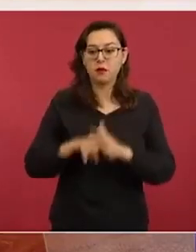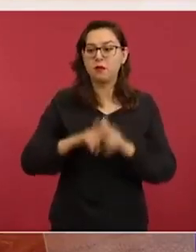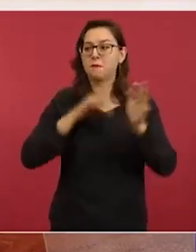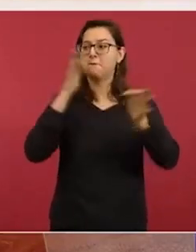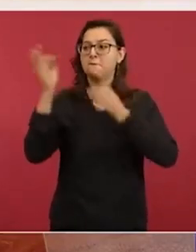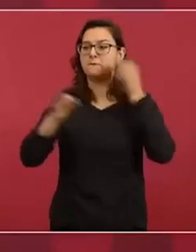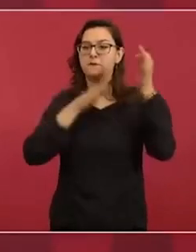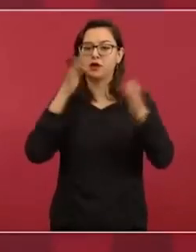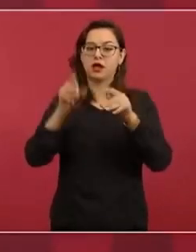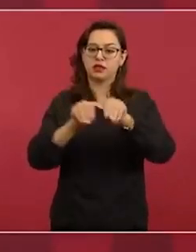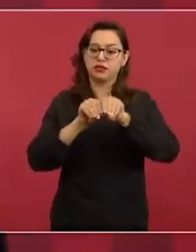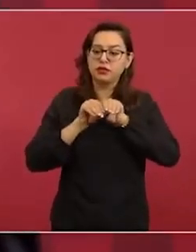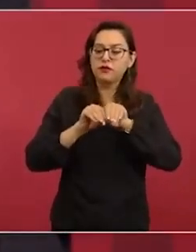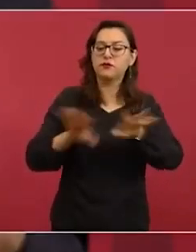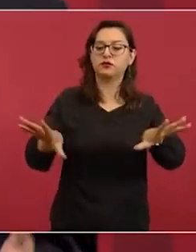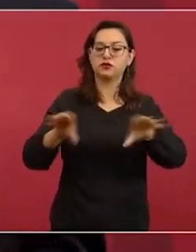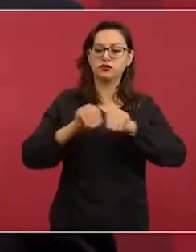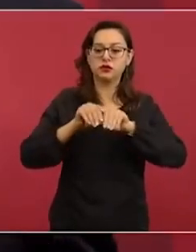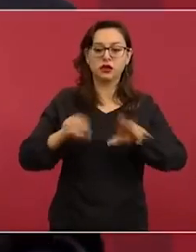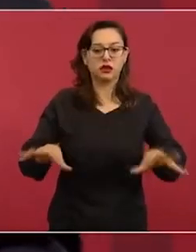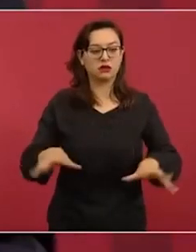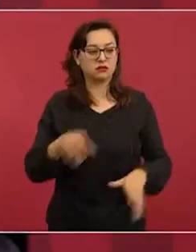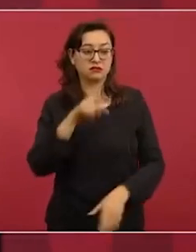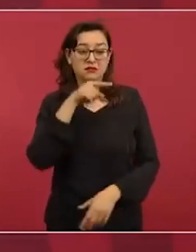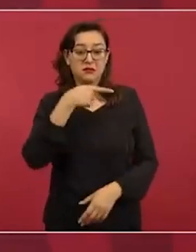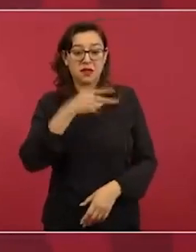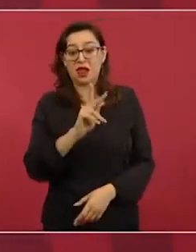no actuar de manera tramposa,